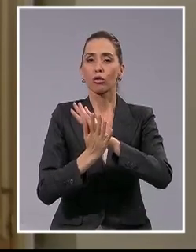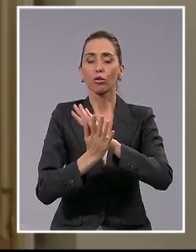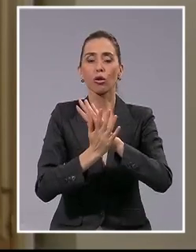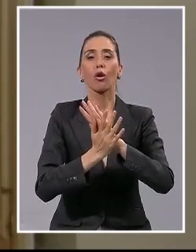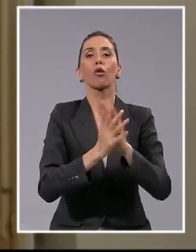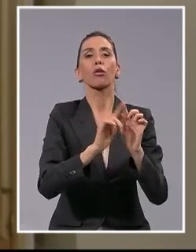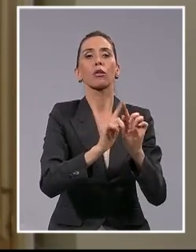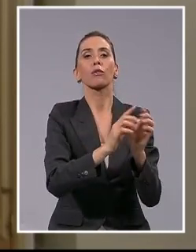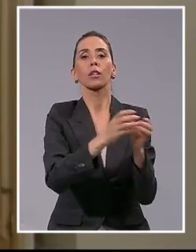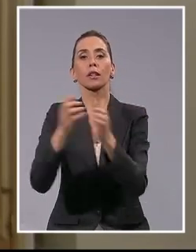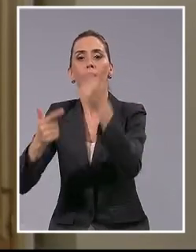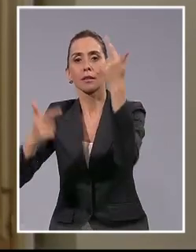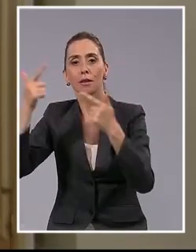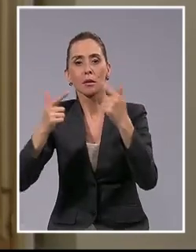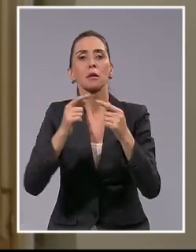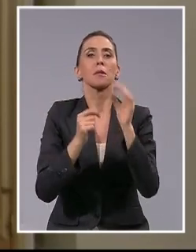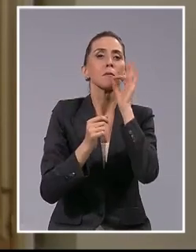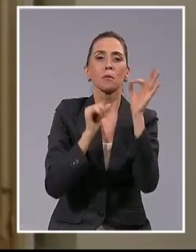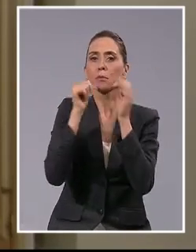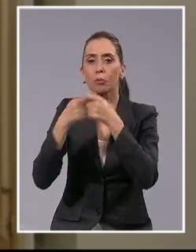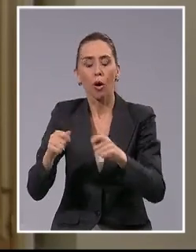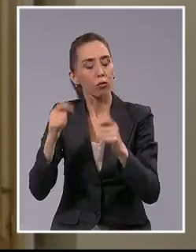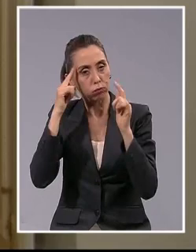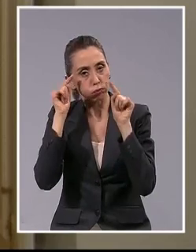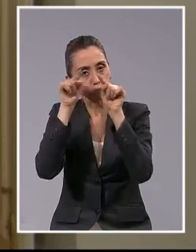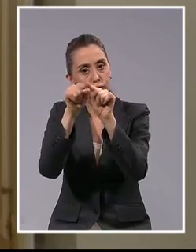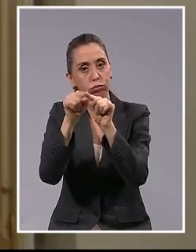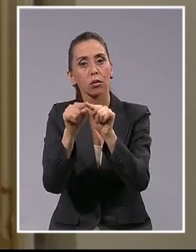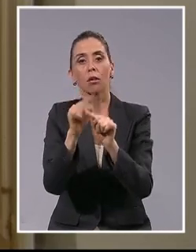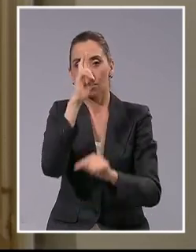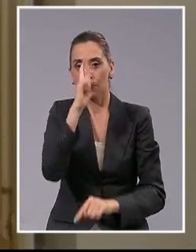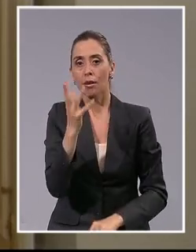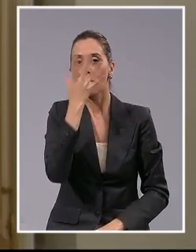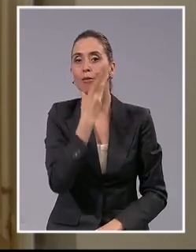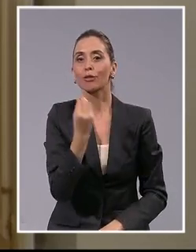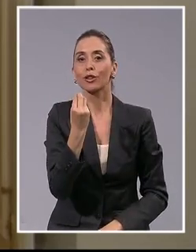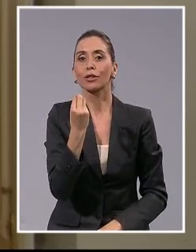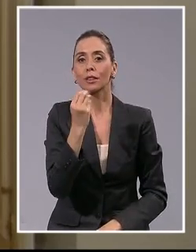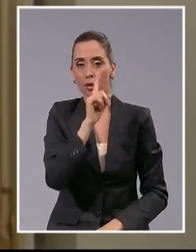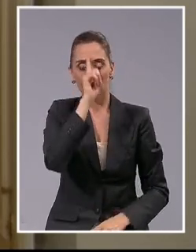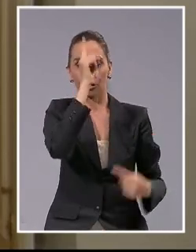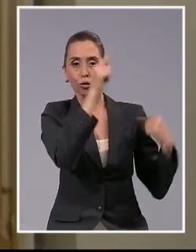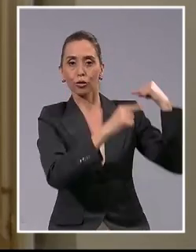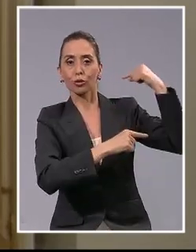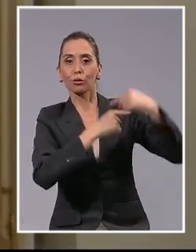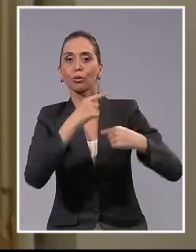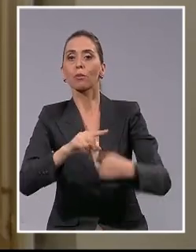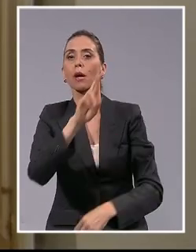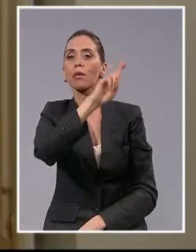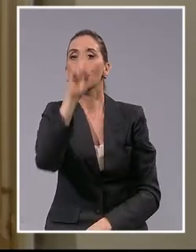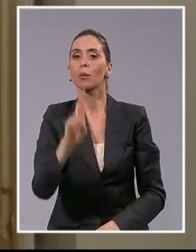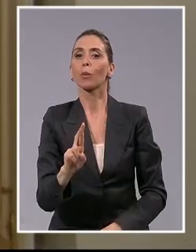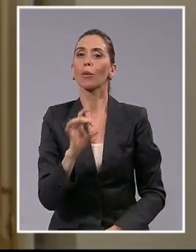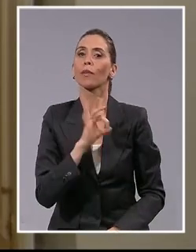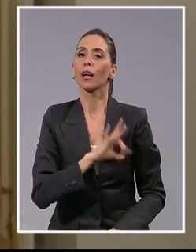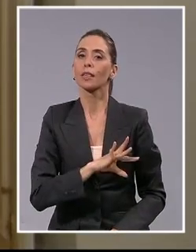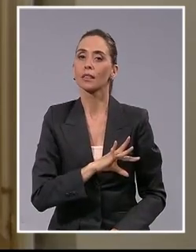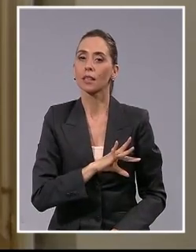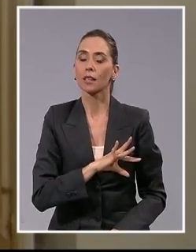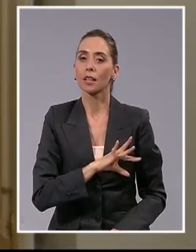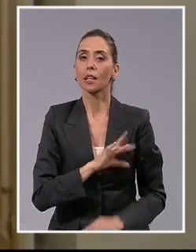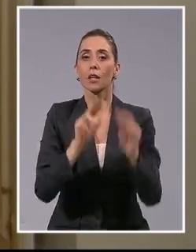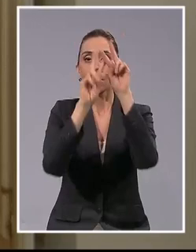sectores de nuestra sociedad, honrando así esa hermosa y noble tradición republicana de Chile de